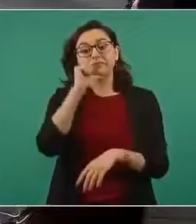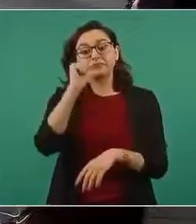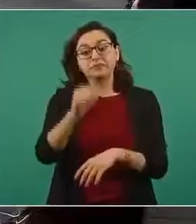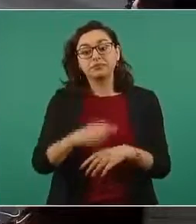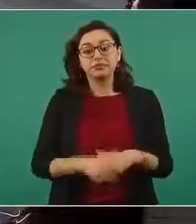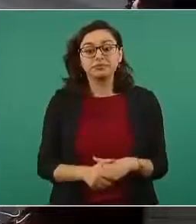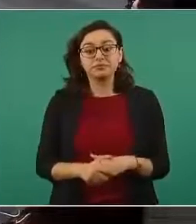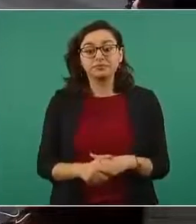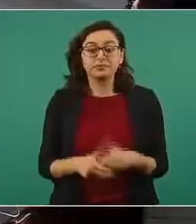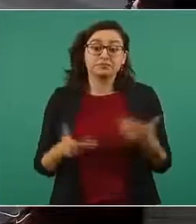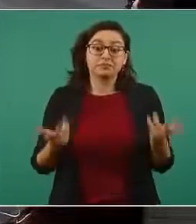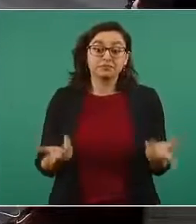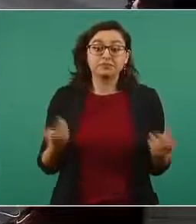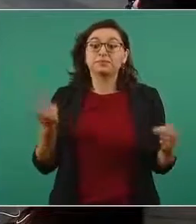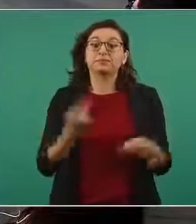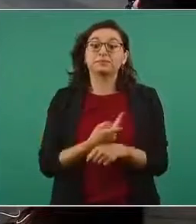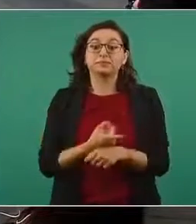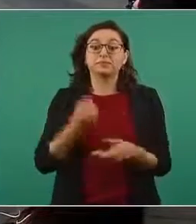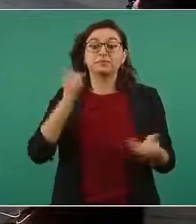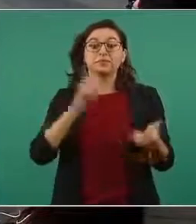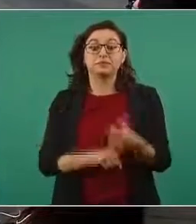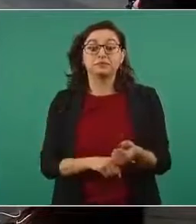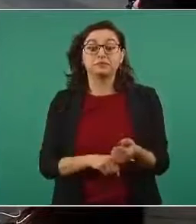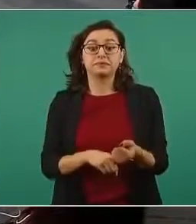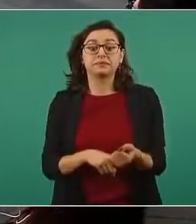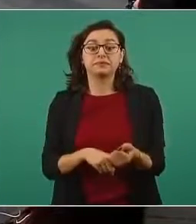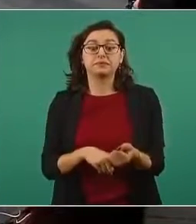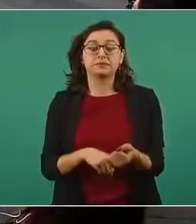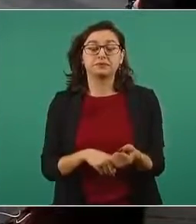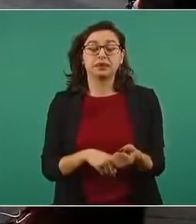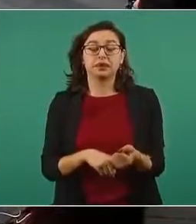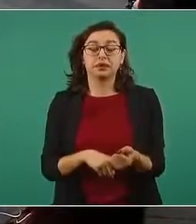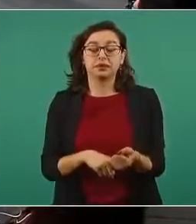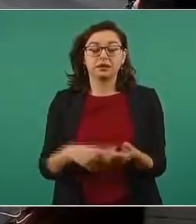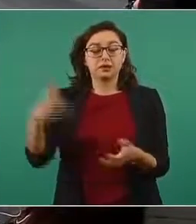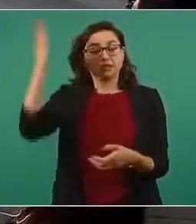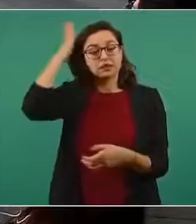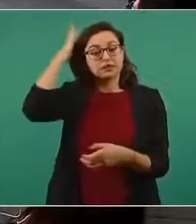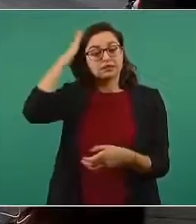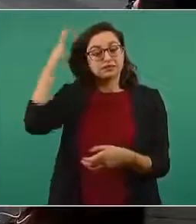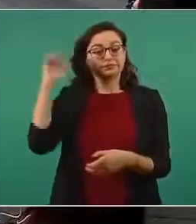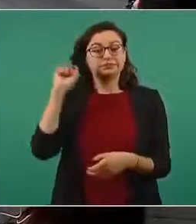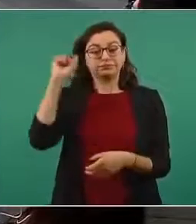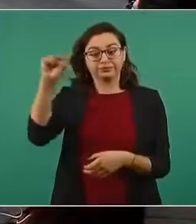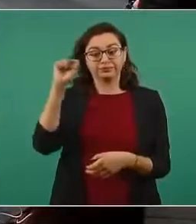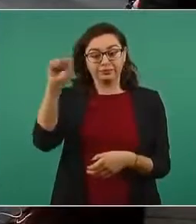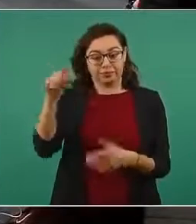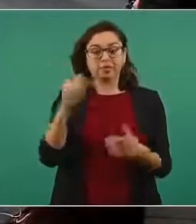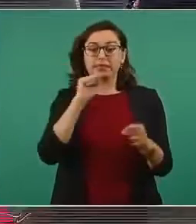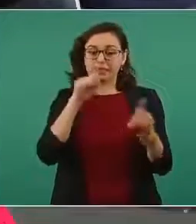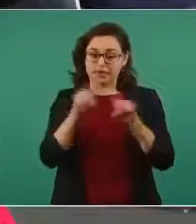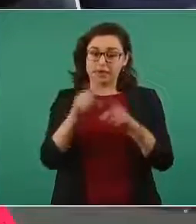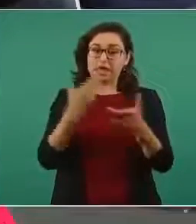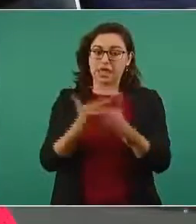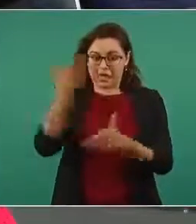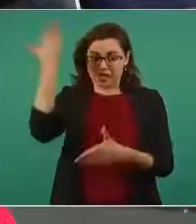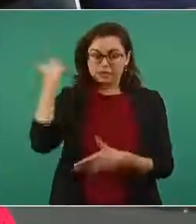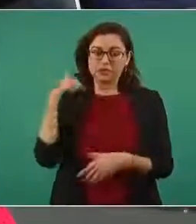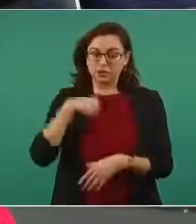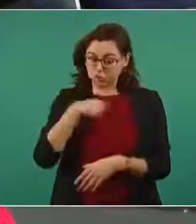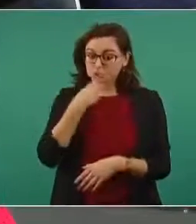y ellos hablan de que está involucrado el líder sindical que ya había mencionado yo en un caso que usted